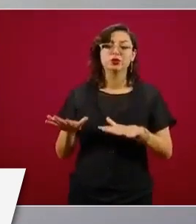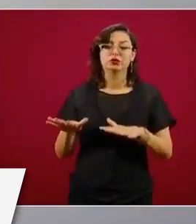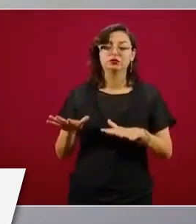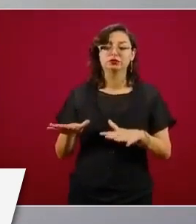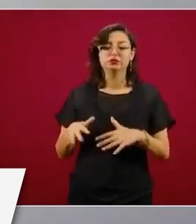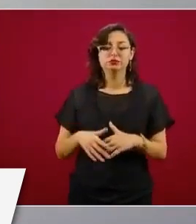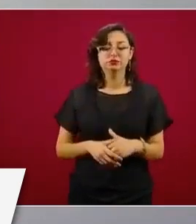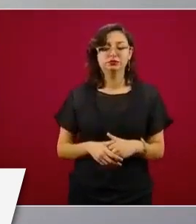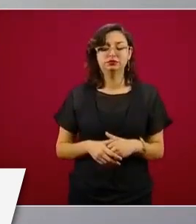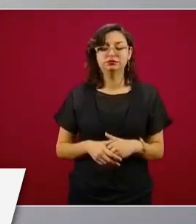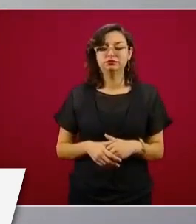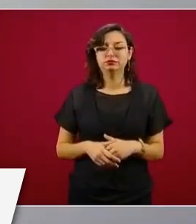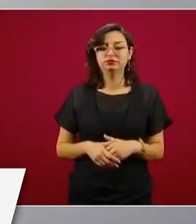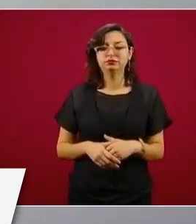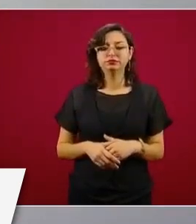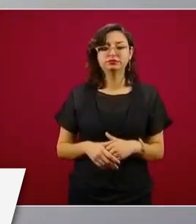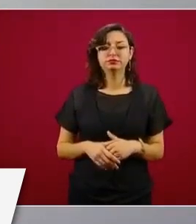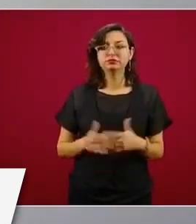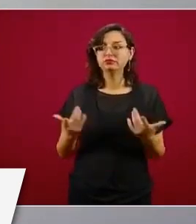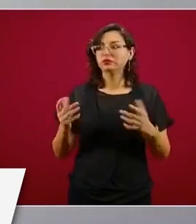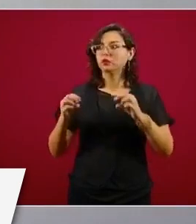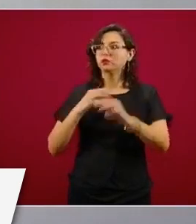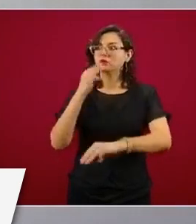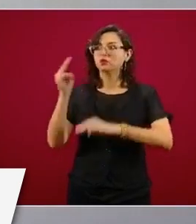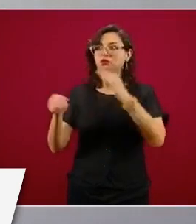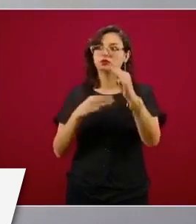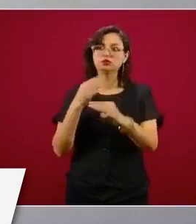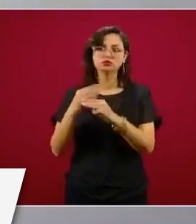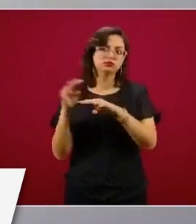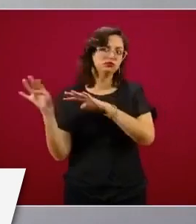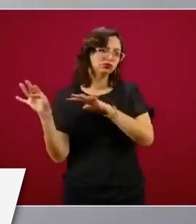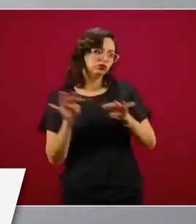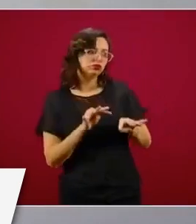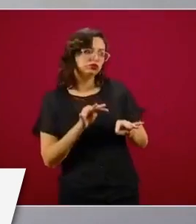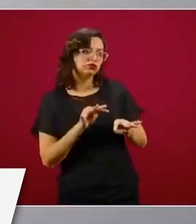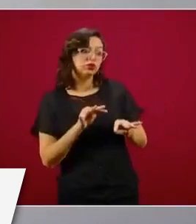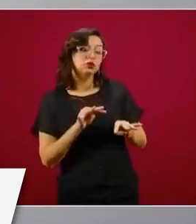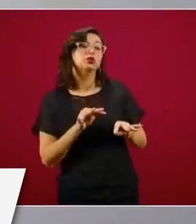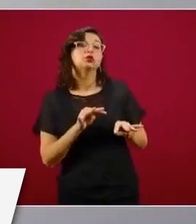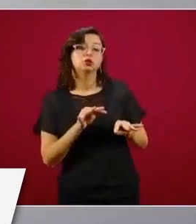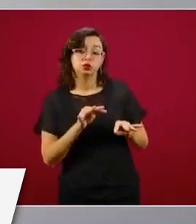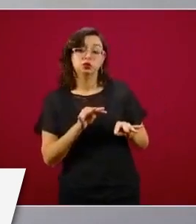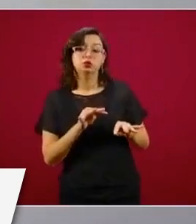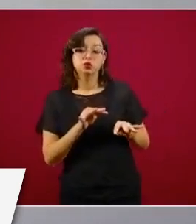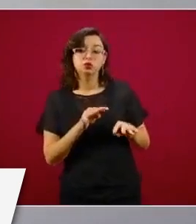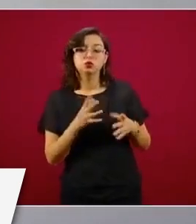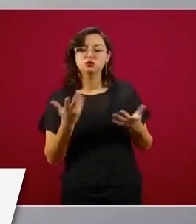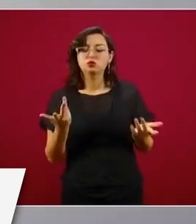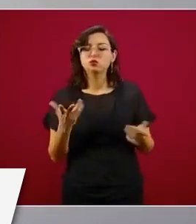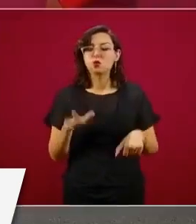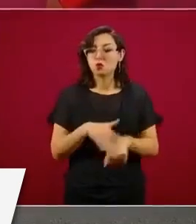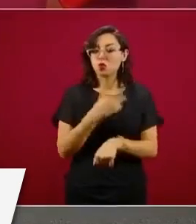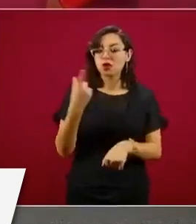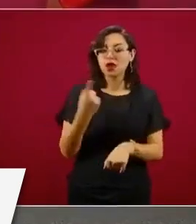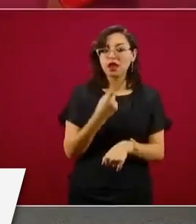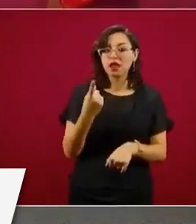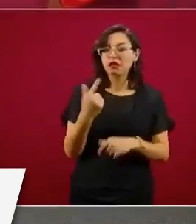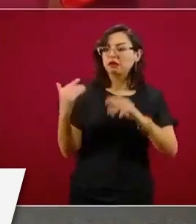porque no hay medidas coercitivas,